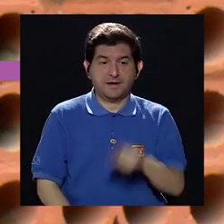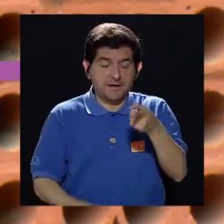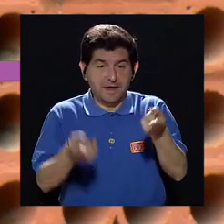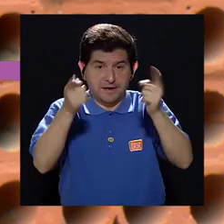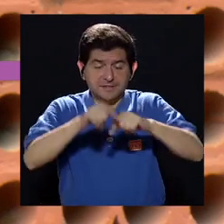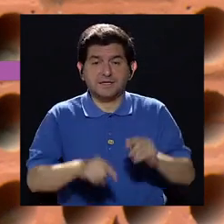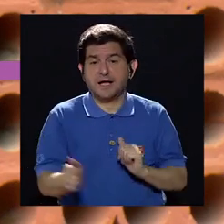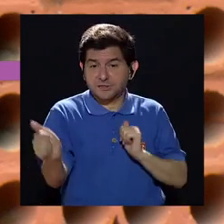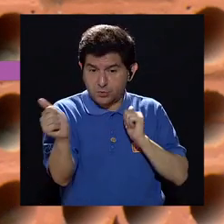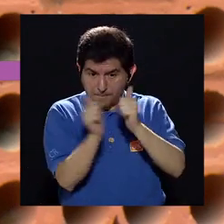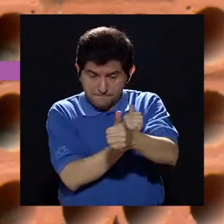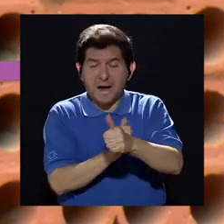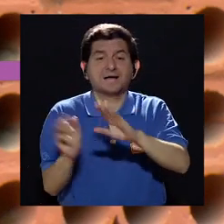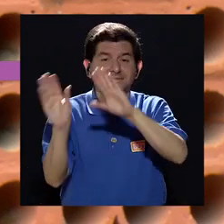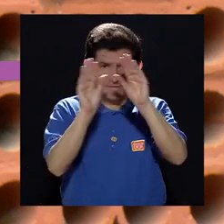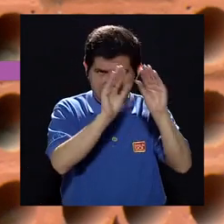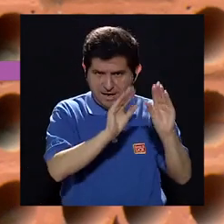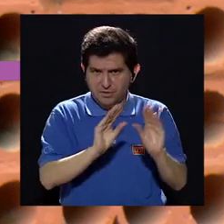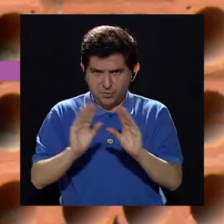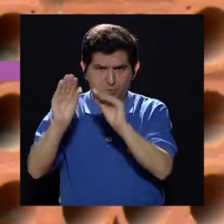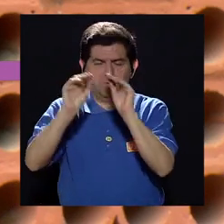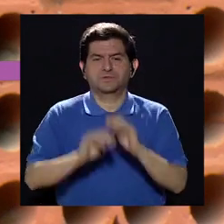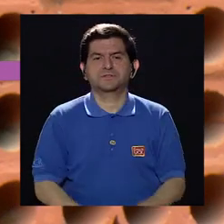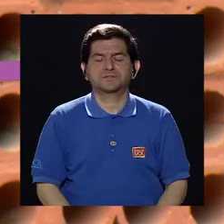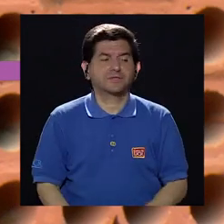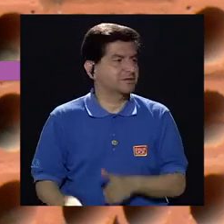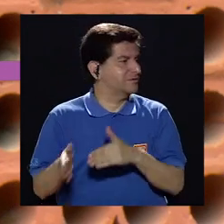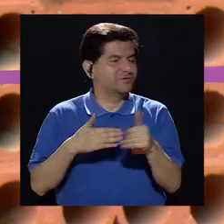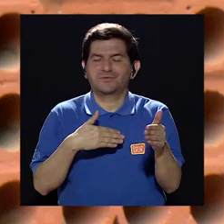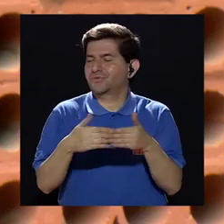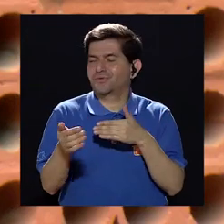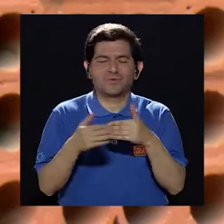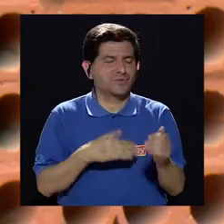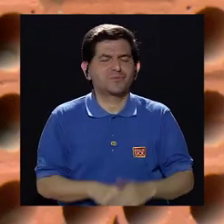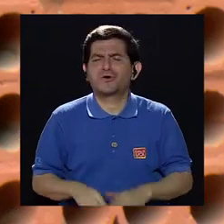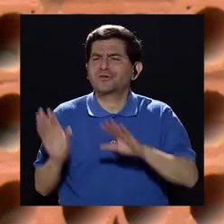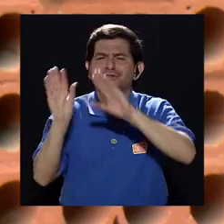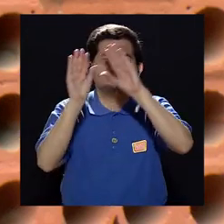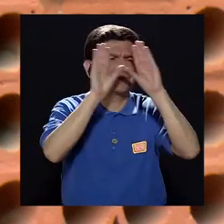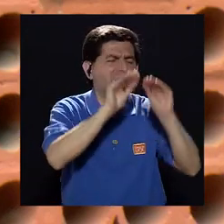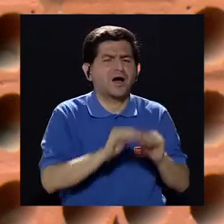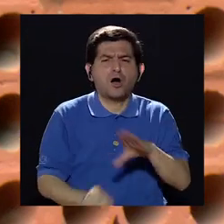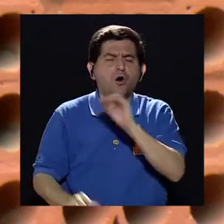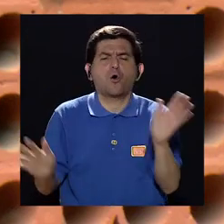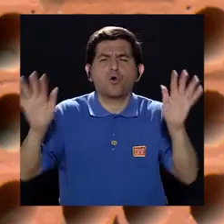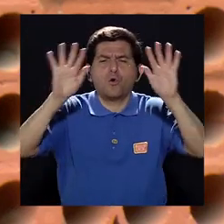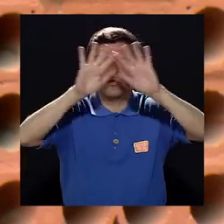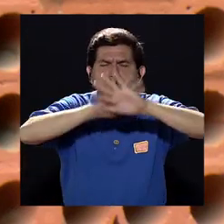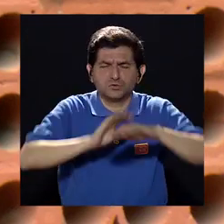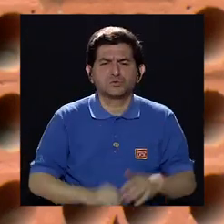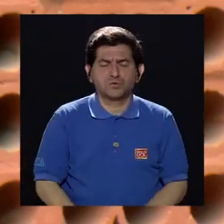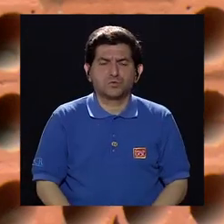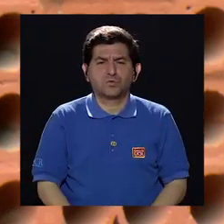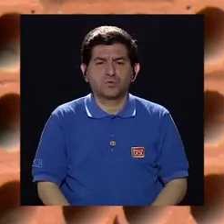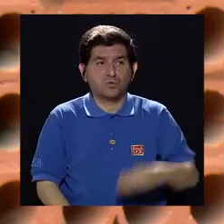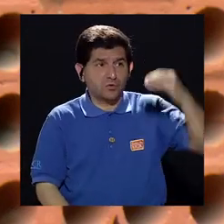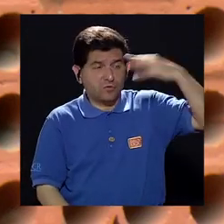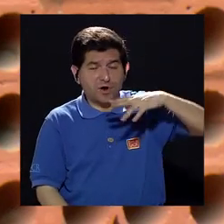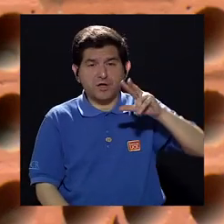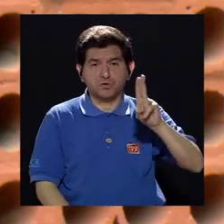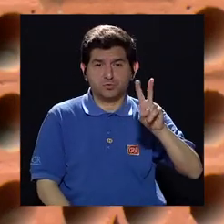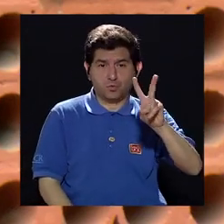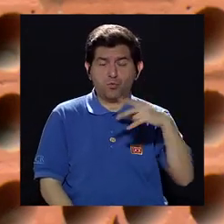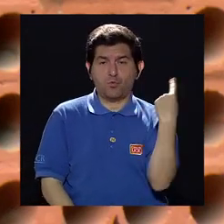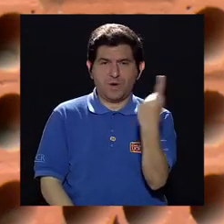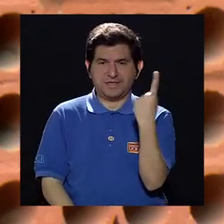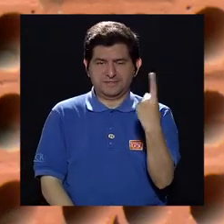ultravioleta penetra incluso las nubes. Entonces, no importa qué tan nublado y qué tan oscuro esté, la radiación ultravioleta